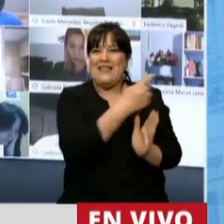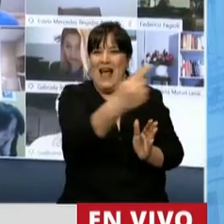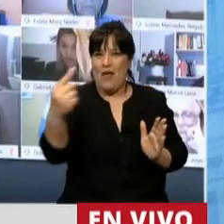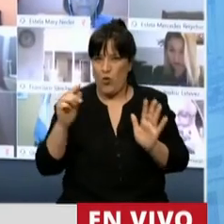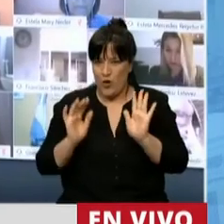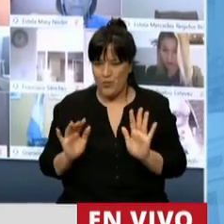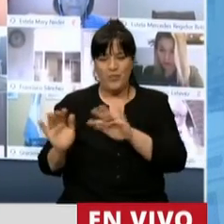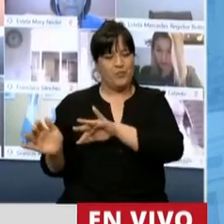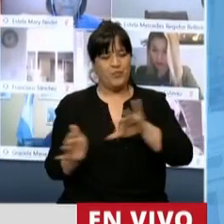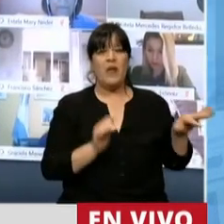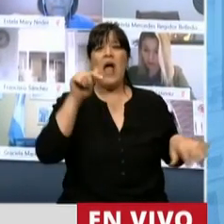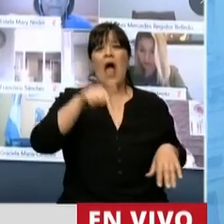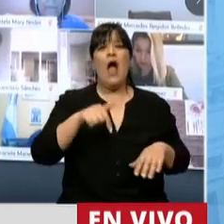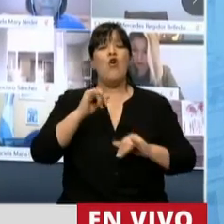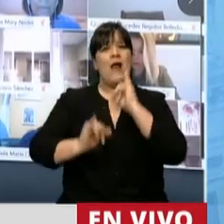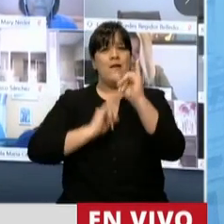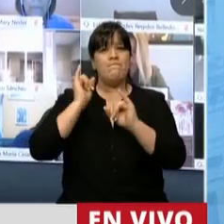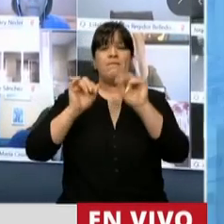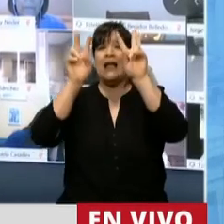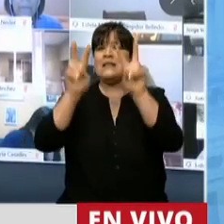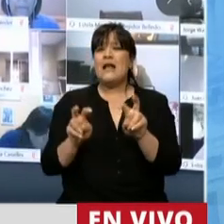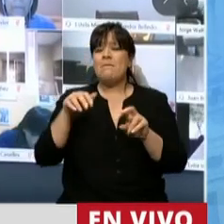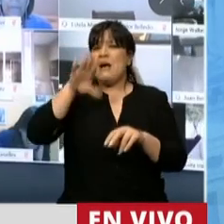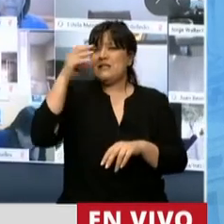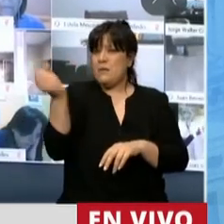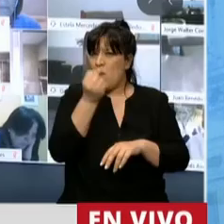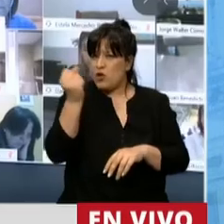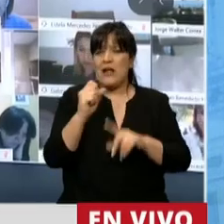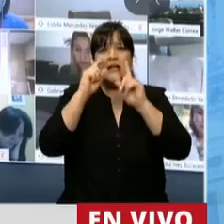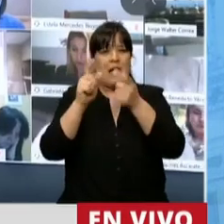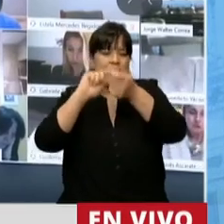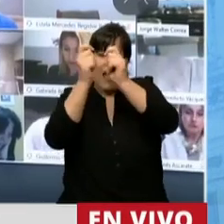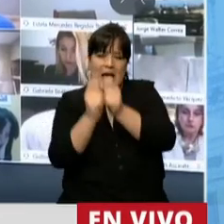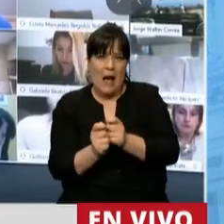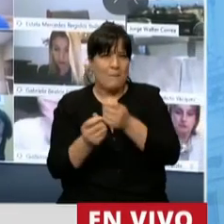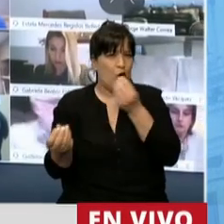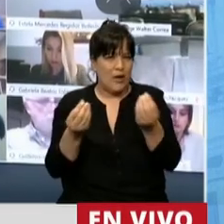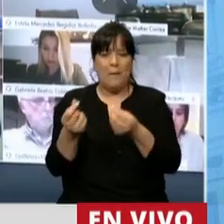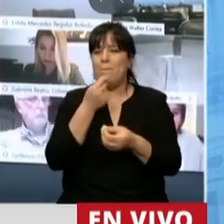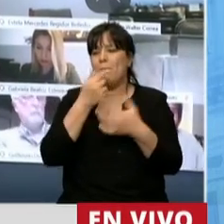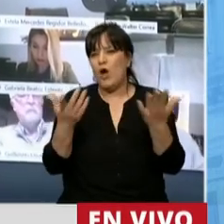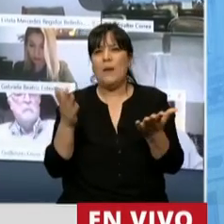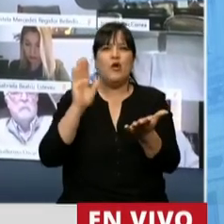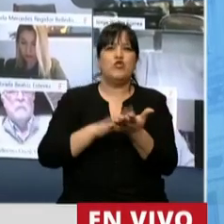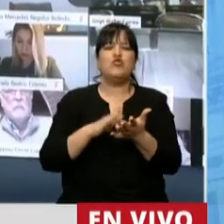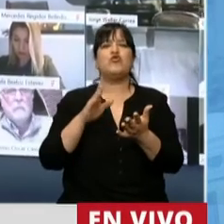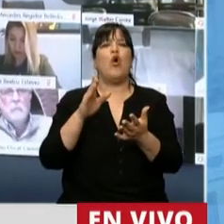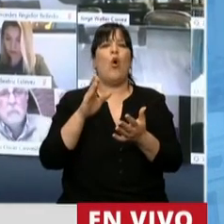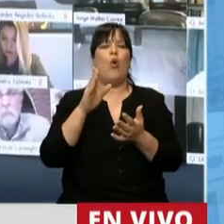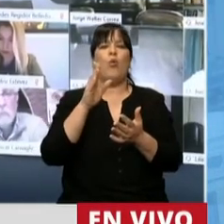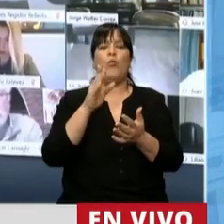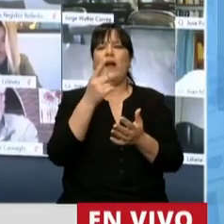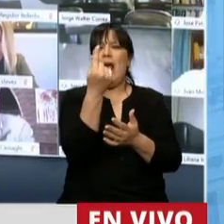rápidamente a los temas centrales y a los cambios por ejemplo respecto al cupo fiscal